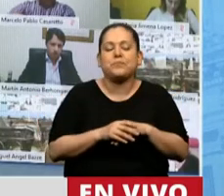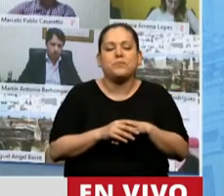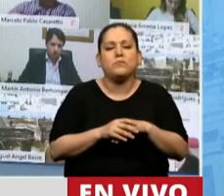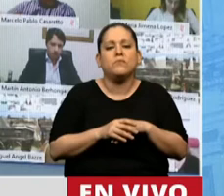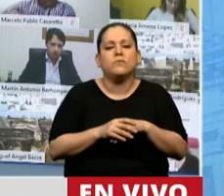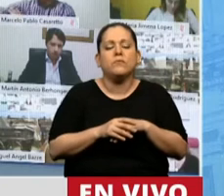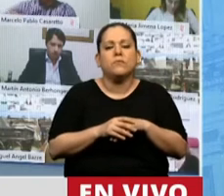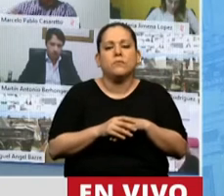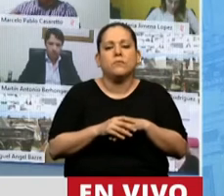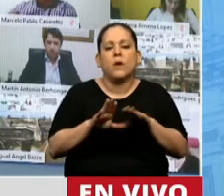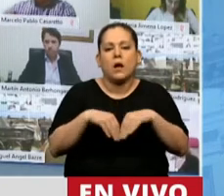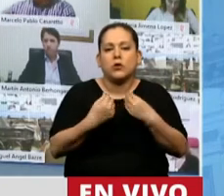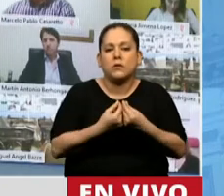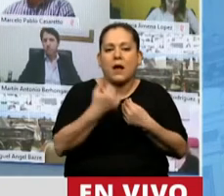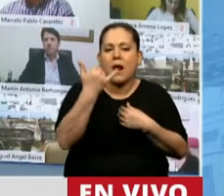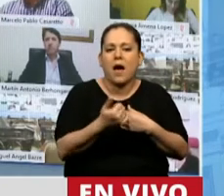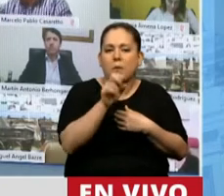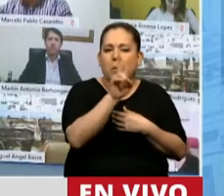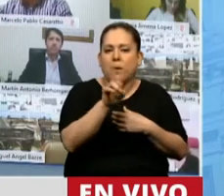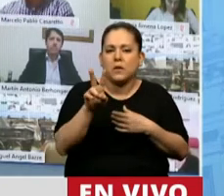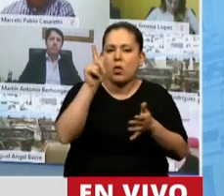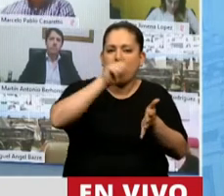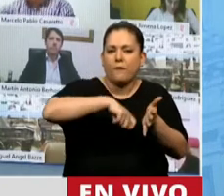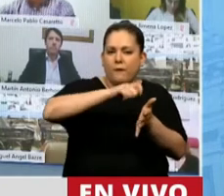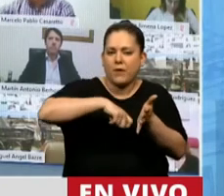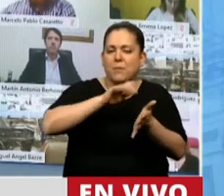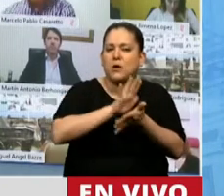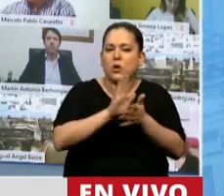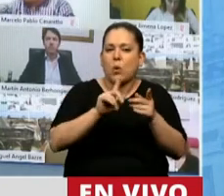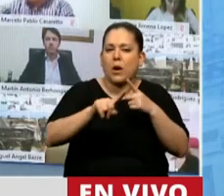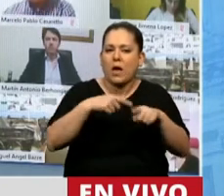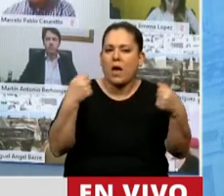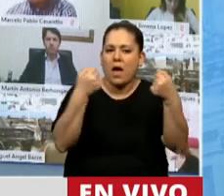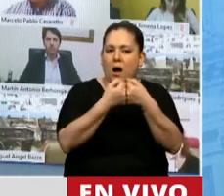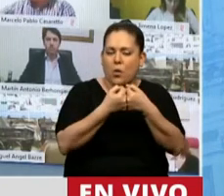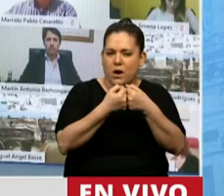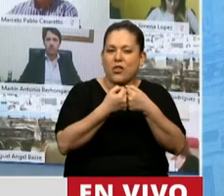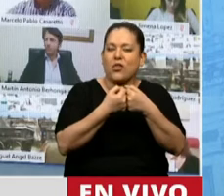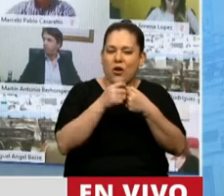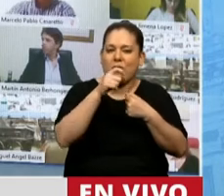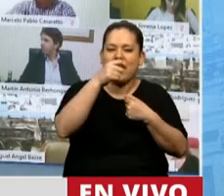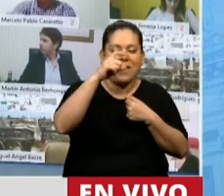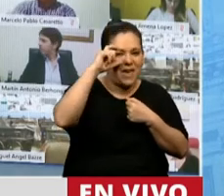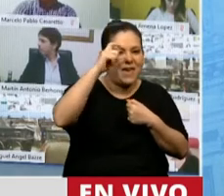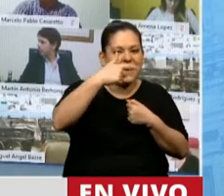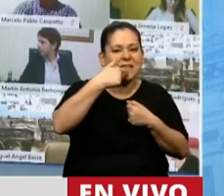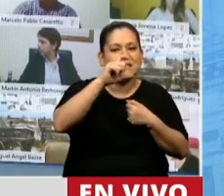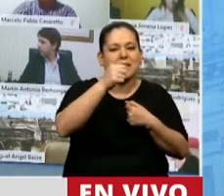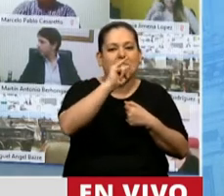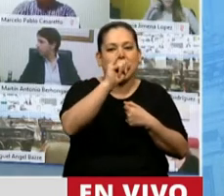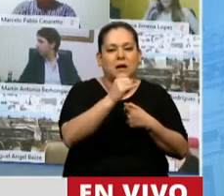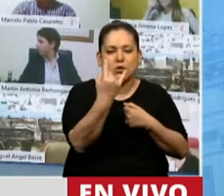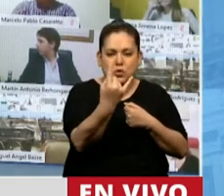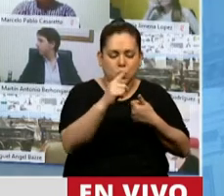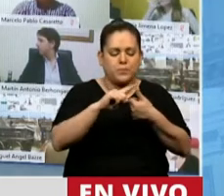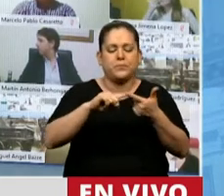Tenemos 22 firmas del Tratado de Escazú, 22 firmas de Estados Latinoamericanos y